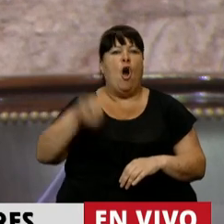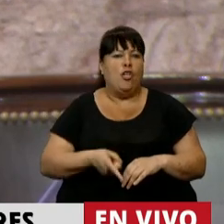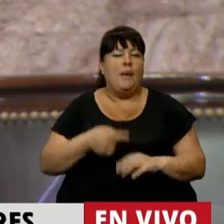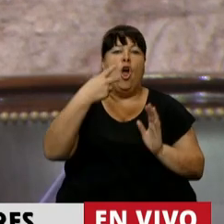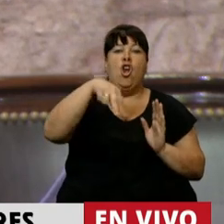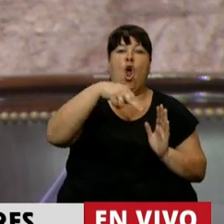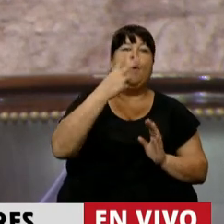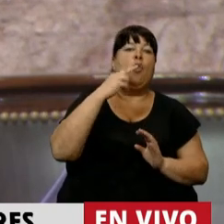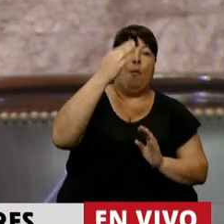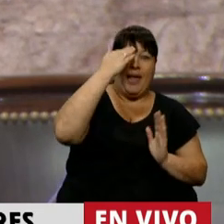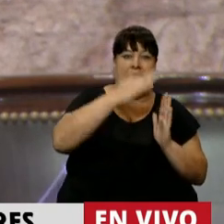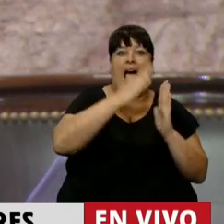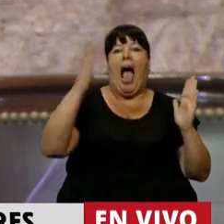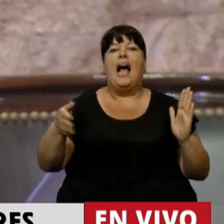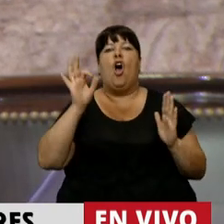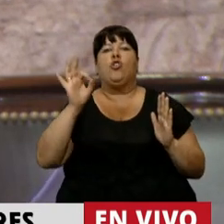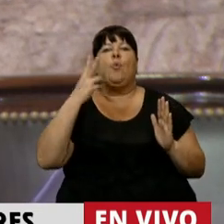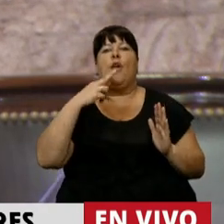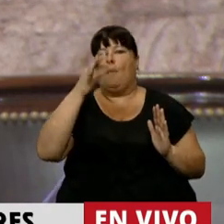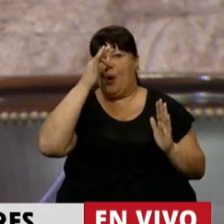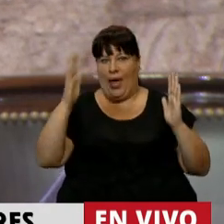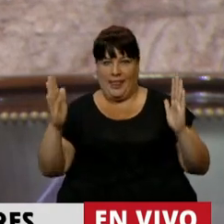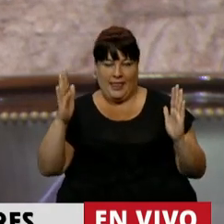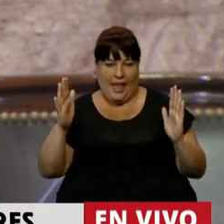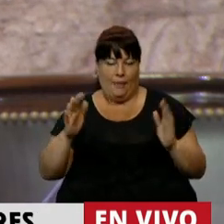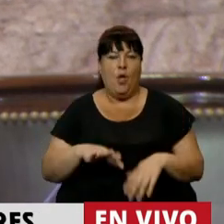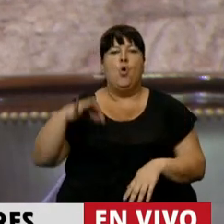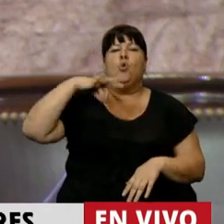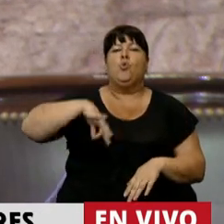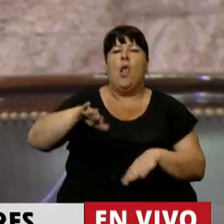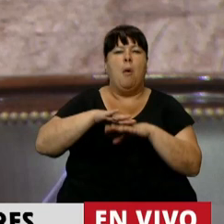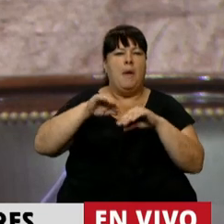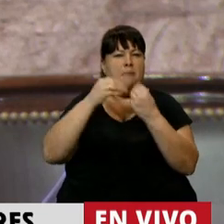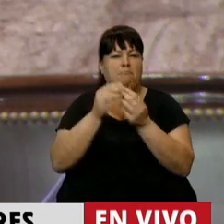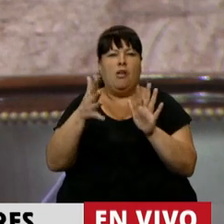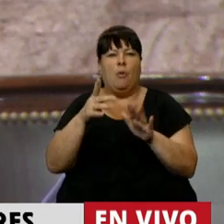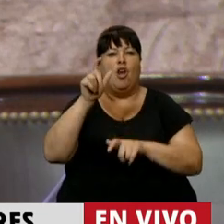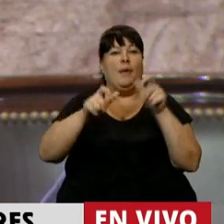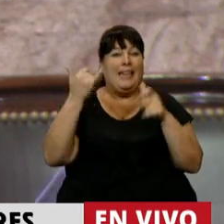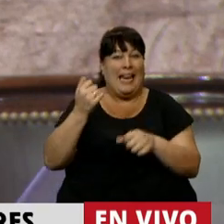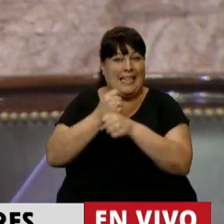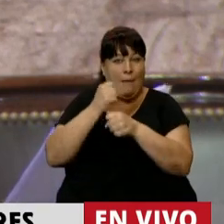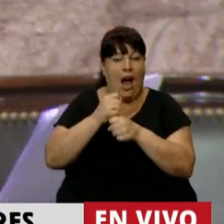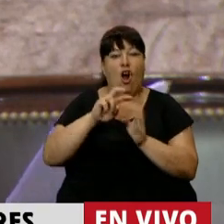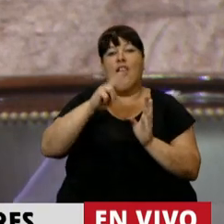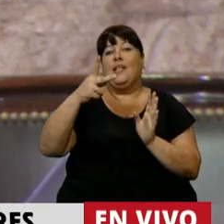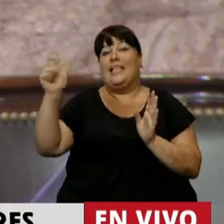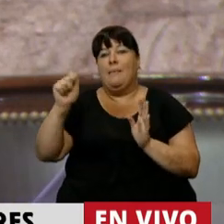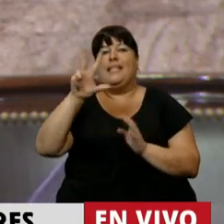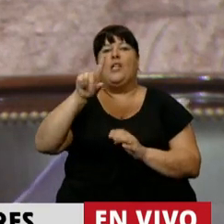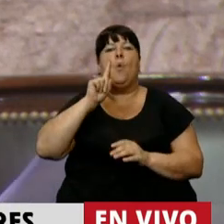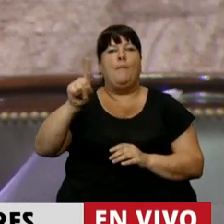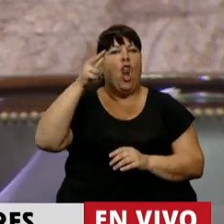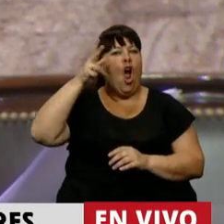entre noviembre de 2015 y octubre del 2020, el ingreso promedio de los ocupados en el segundo trimestre era de